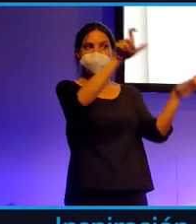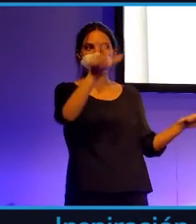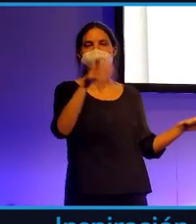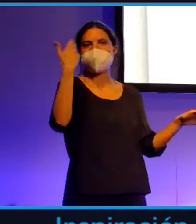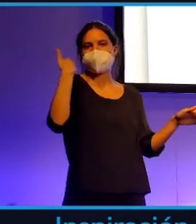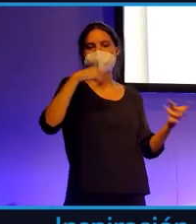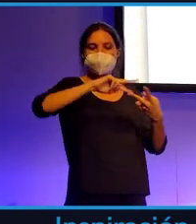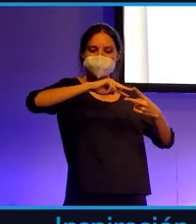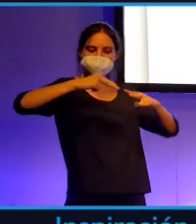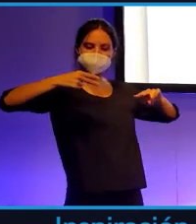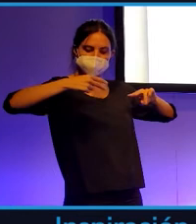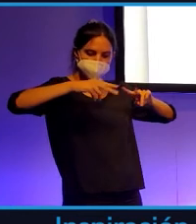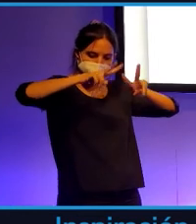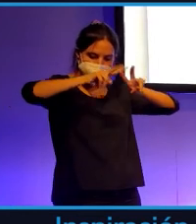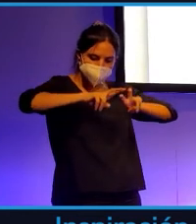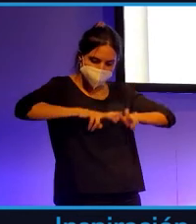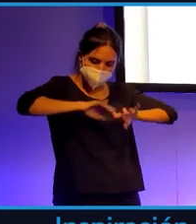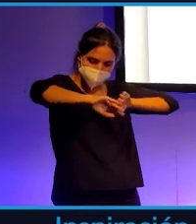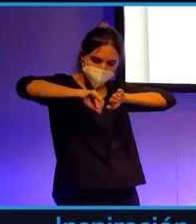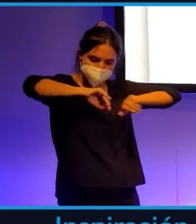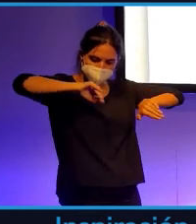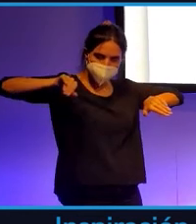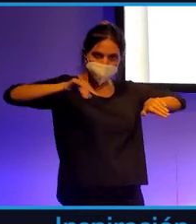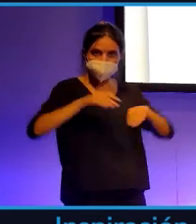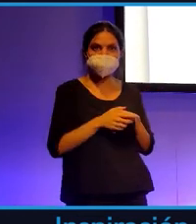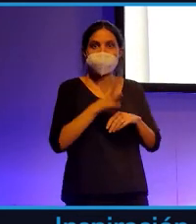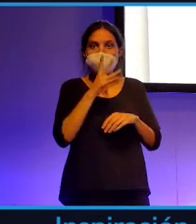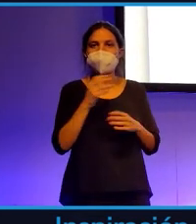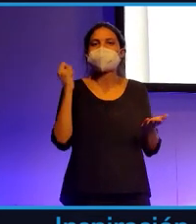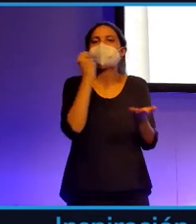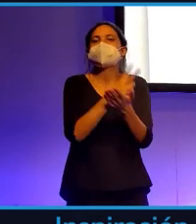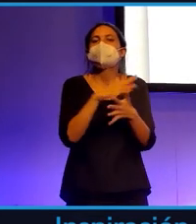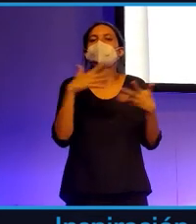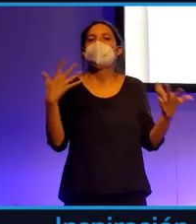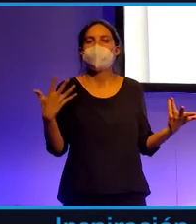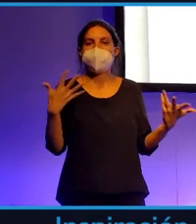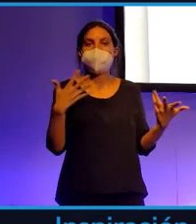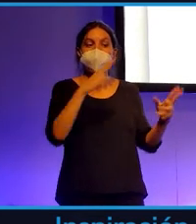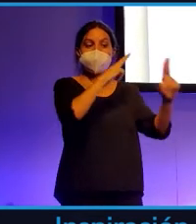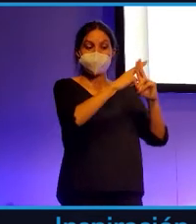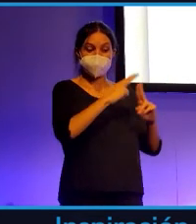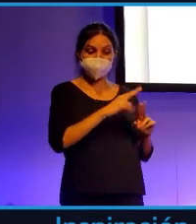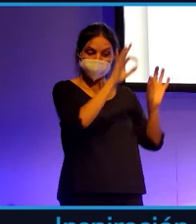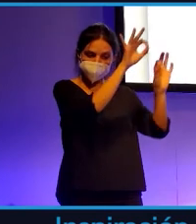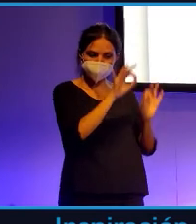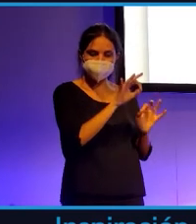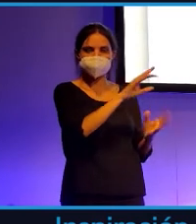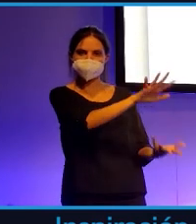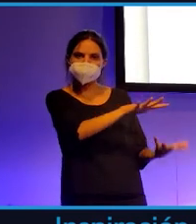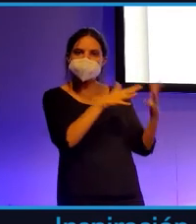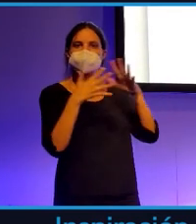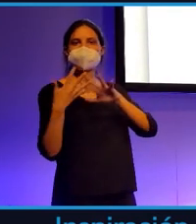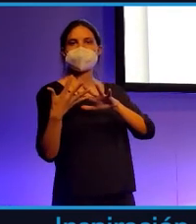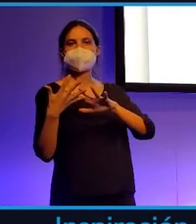¿Cuál es el reto actual? El reto actual es convertir este volumen de datos en conocimiento y en un plan de acción